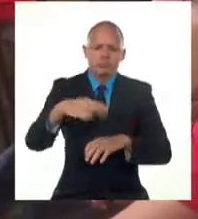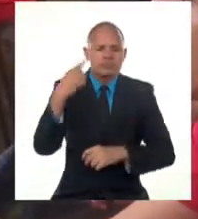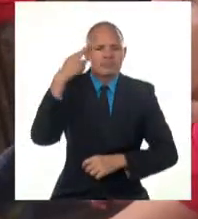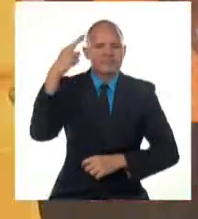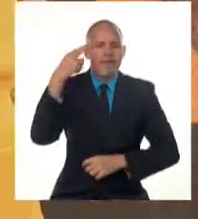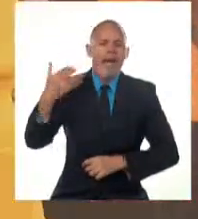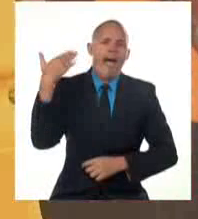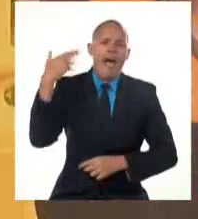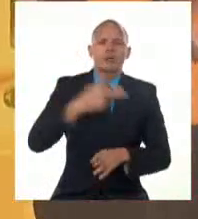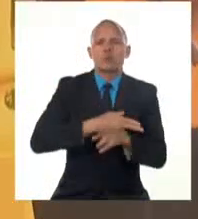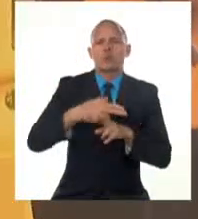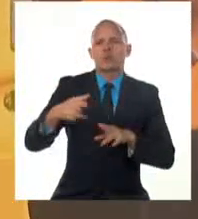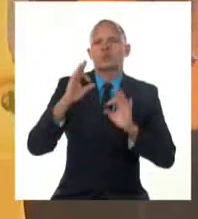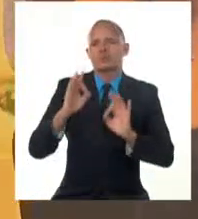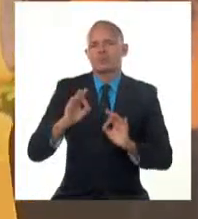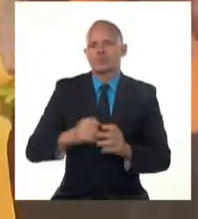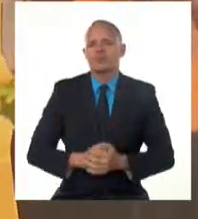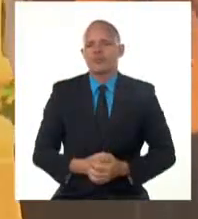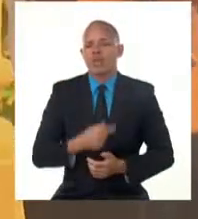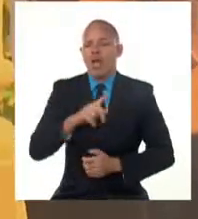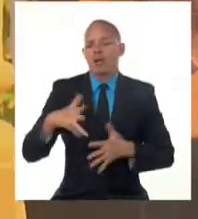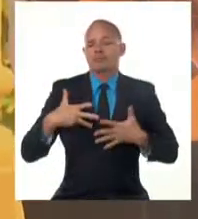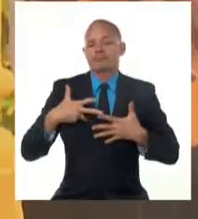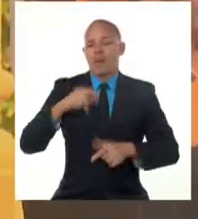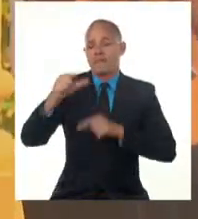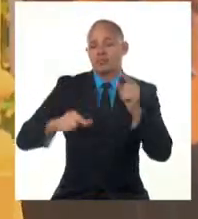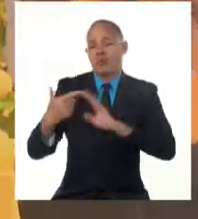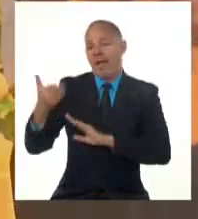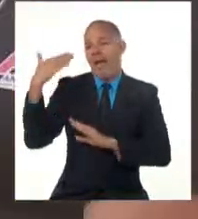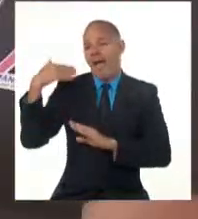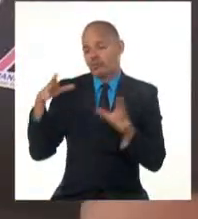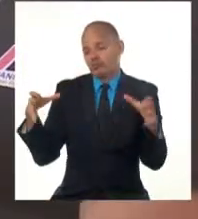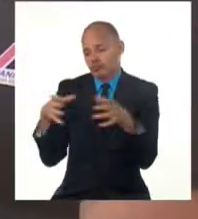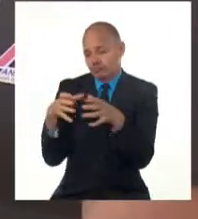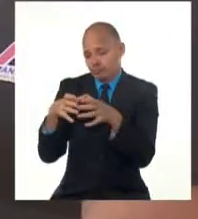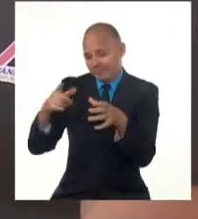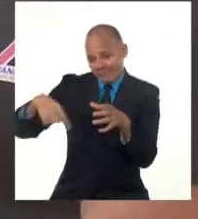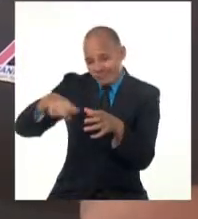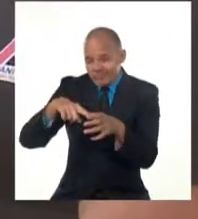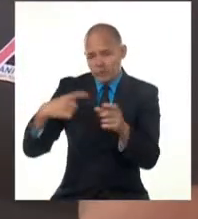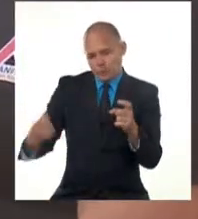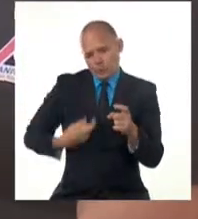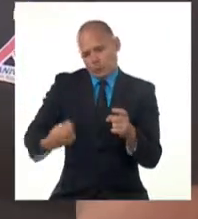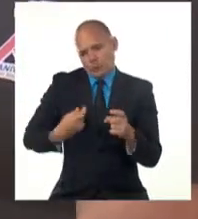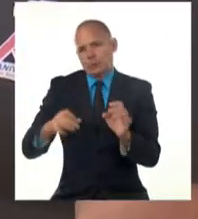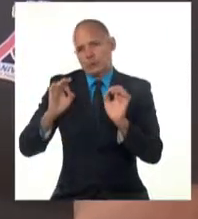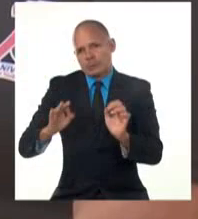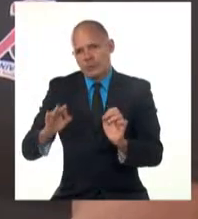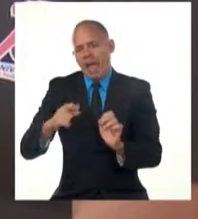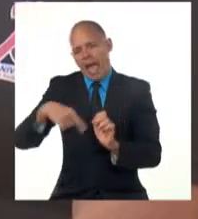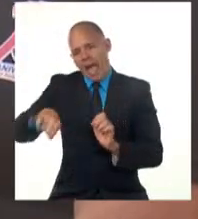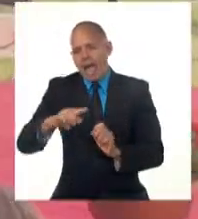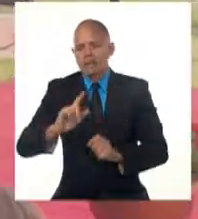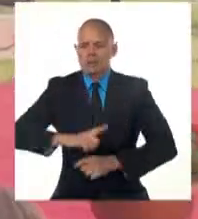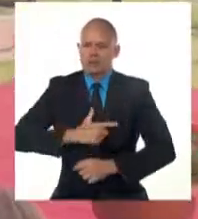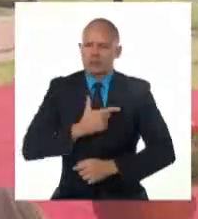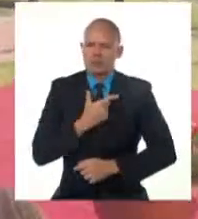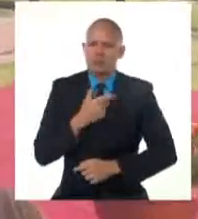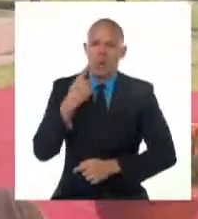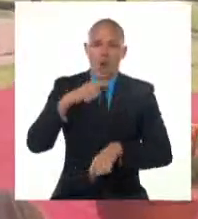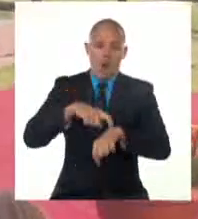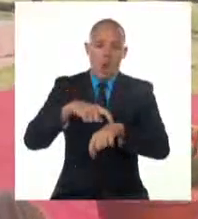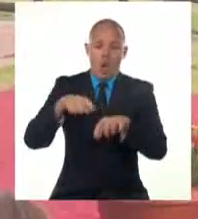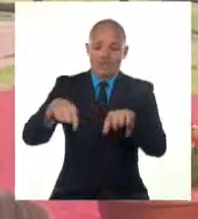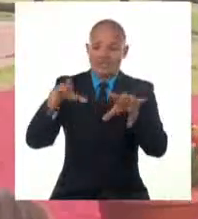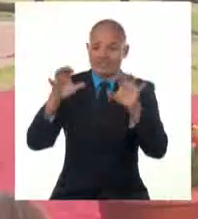Revolución Cubana. Homenaje a los que formaron parte de la Generación del Centenario en acto político-cultural celebrado justo en la otrora